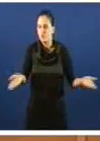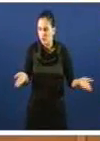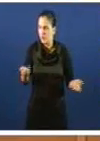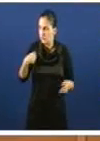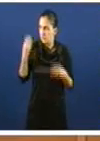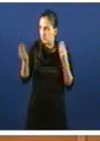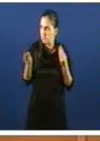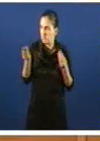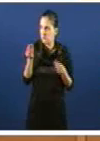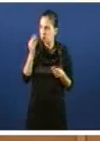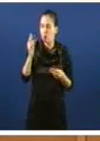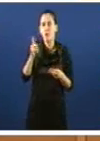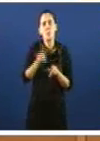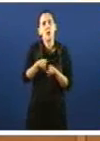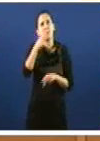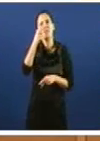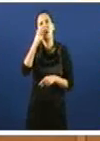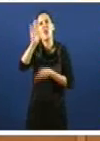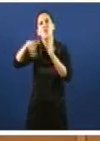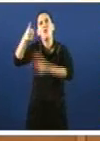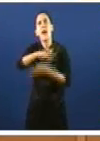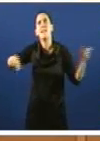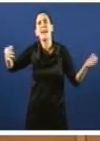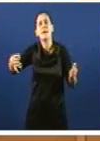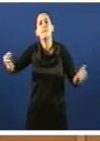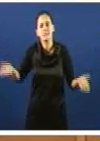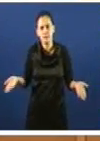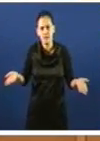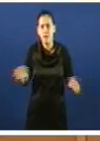interesada do que pasa fora da Galicia, Seguro que despois podemos falar un anácodo que...